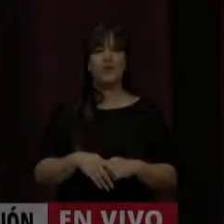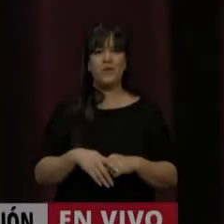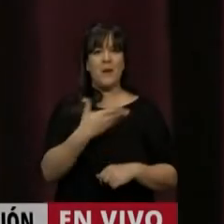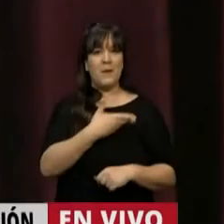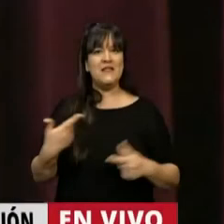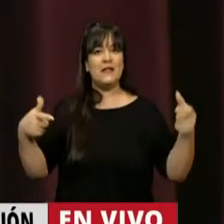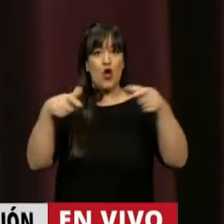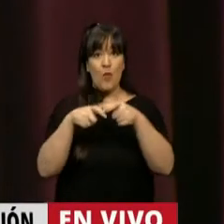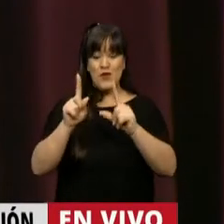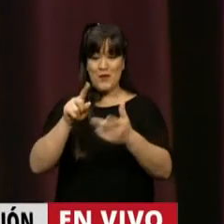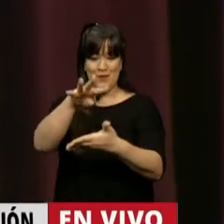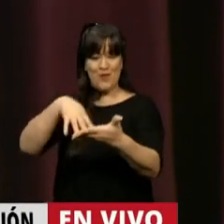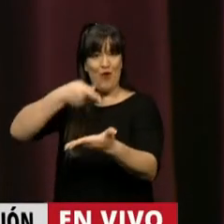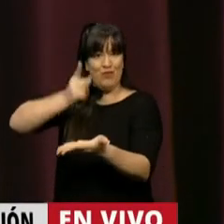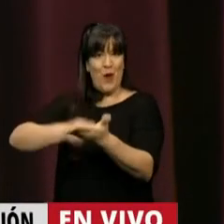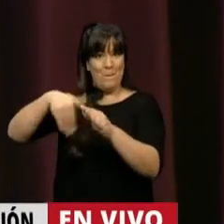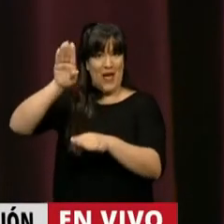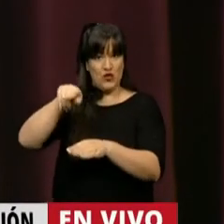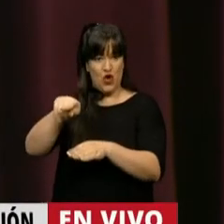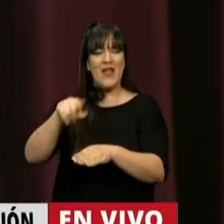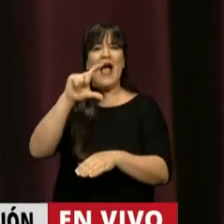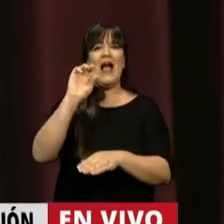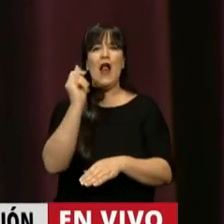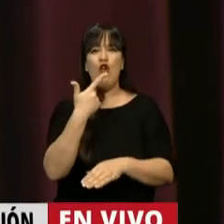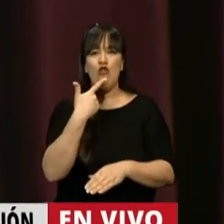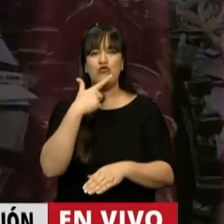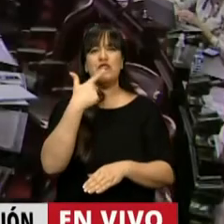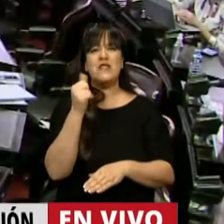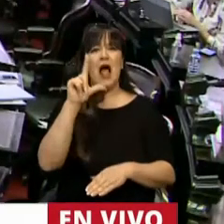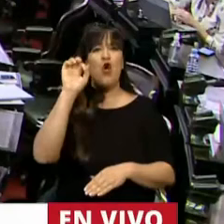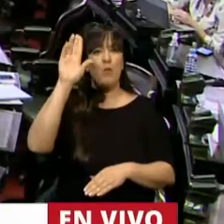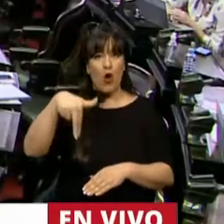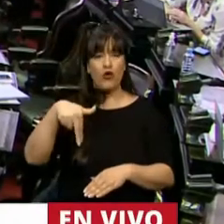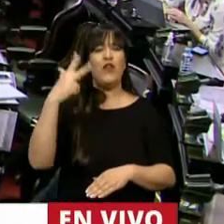Por el dictamen de mayoría, el diputado Carlos Salomón Heller.